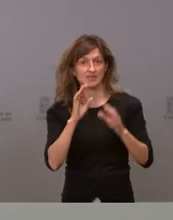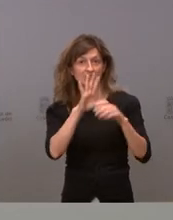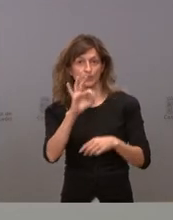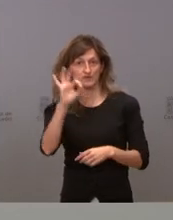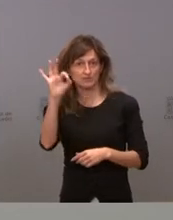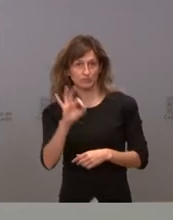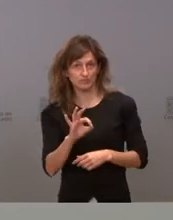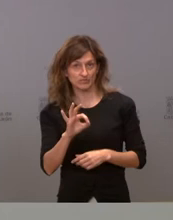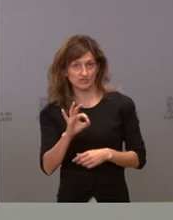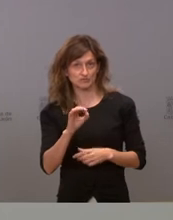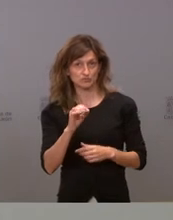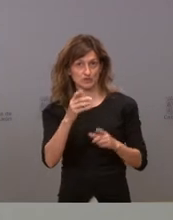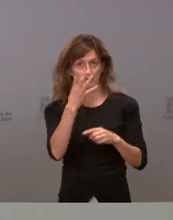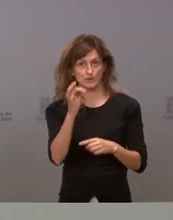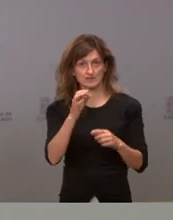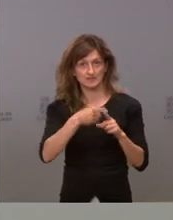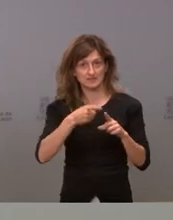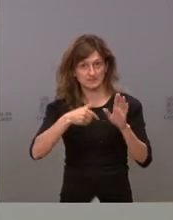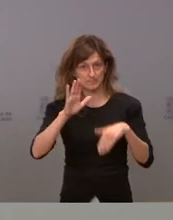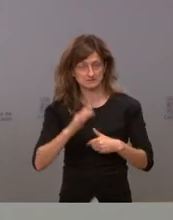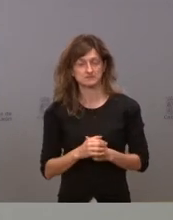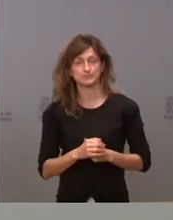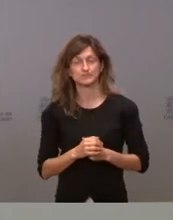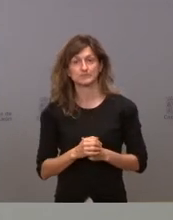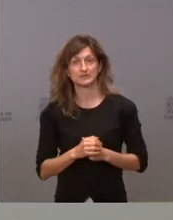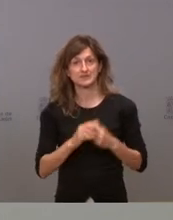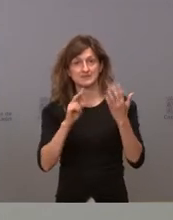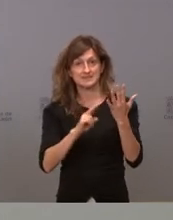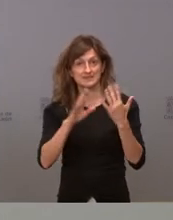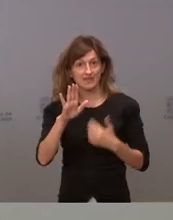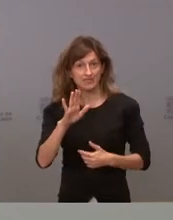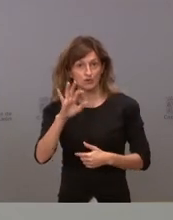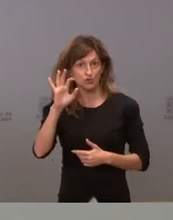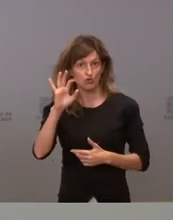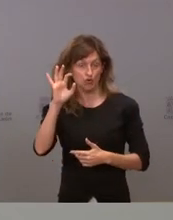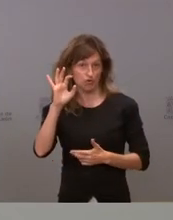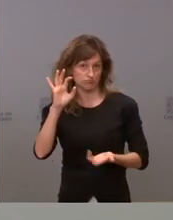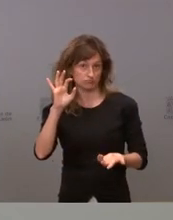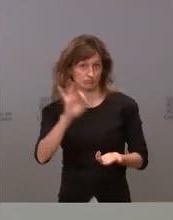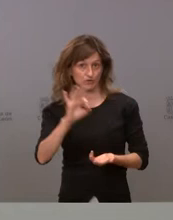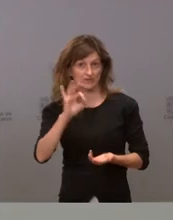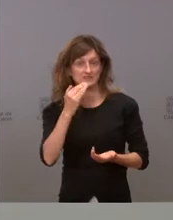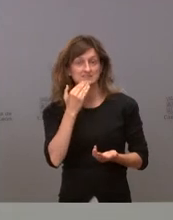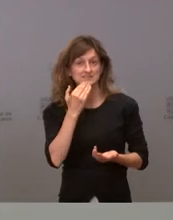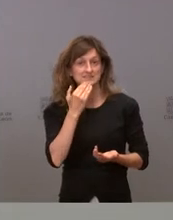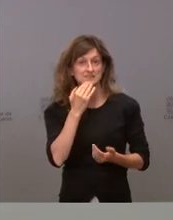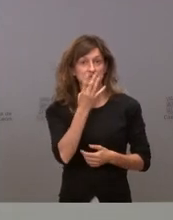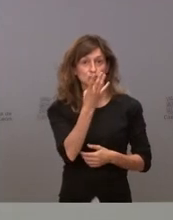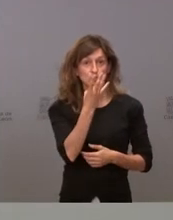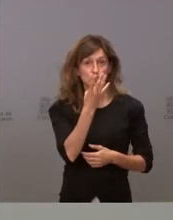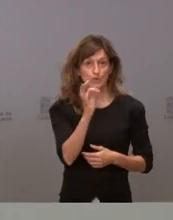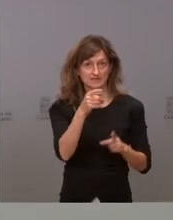en las salas de más de 40 clientes y del 75% si tuvieran menos de 40